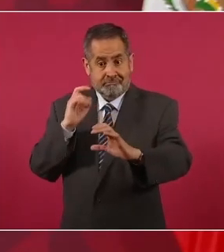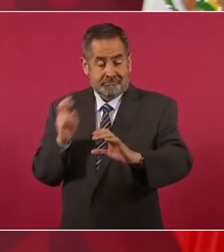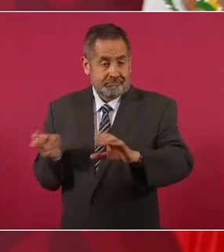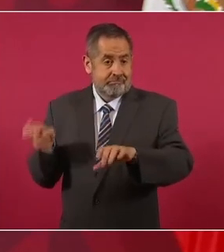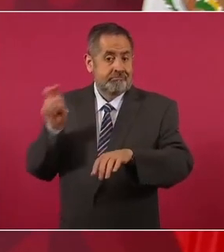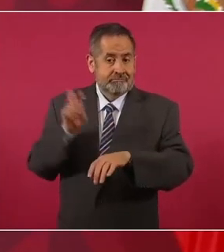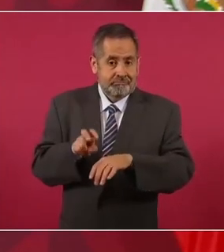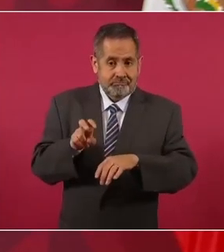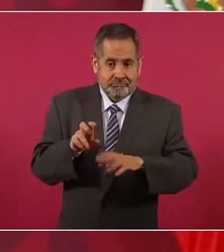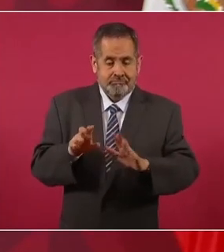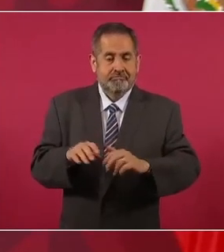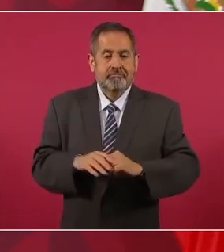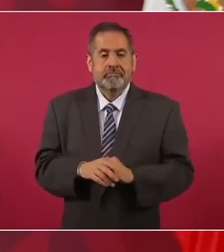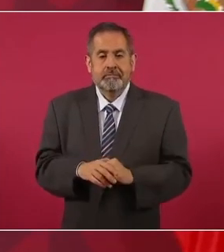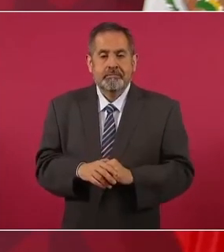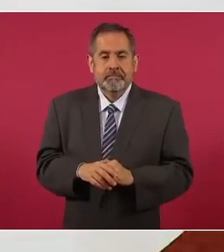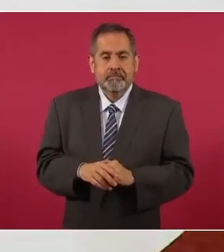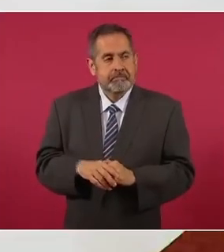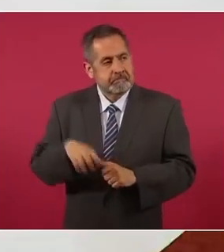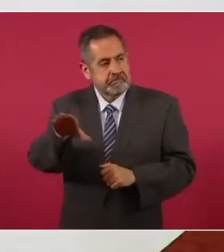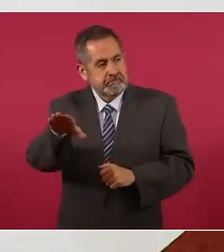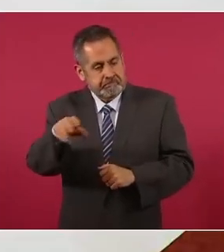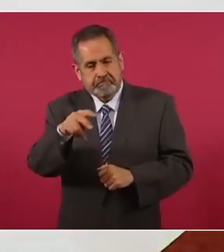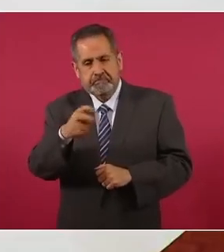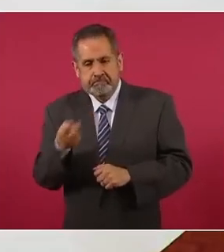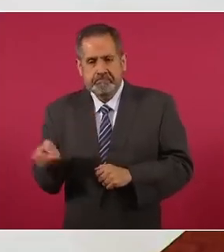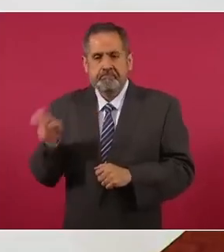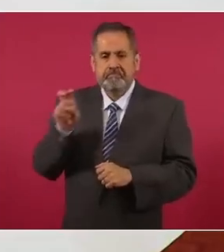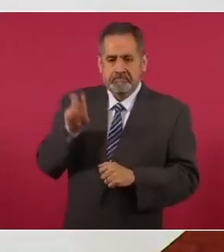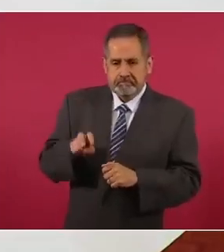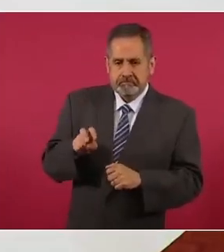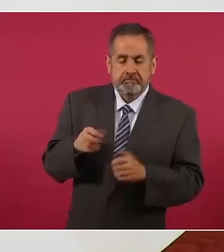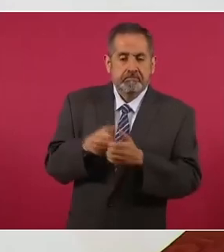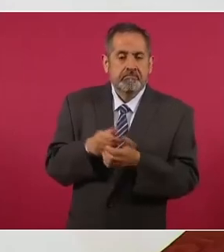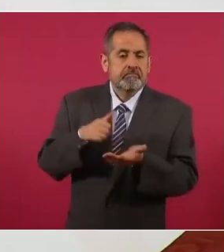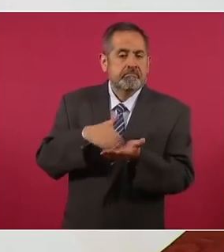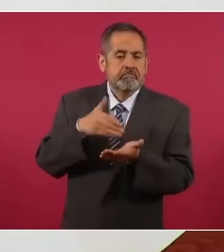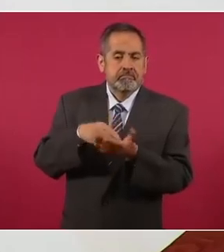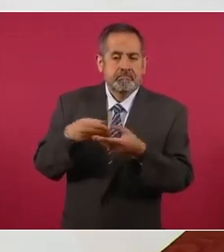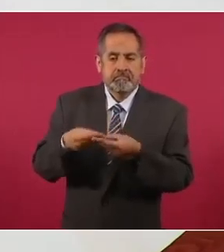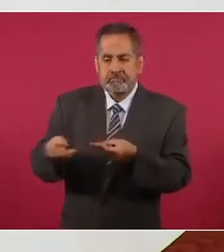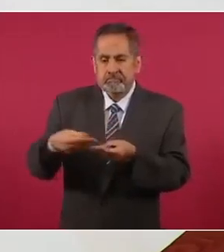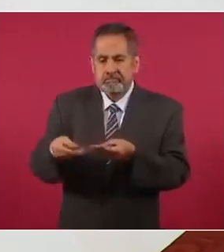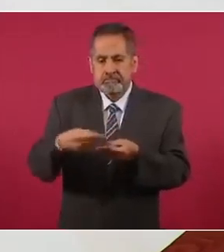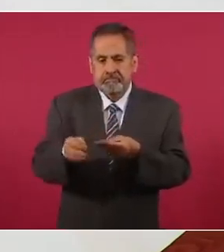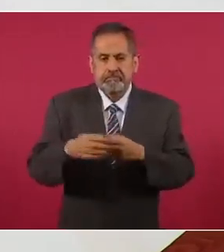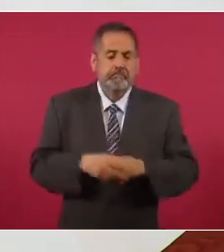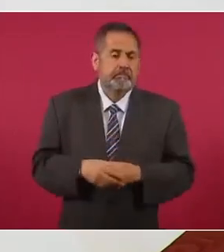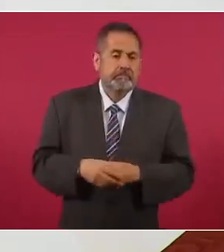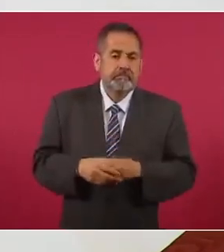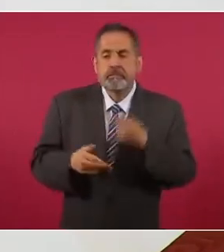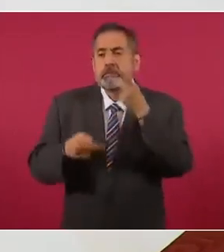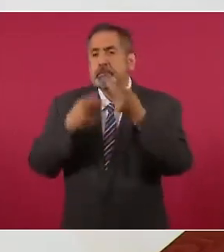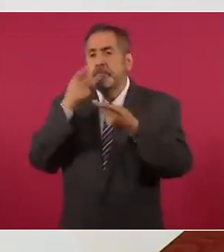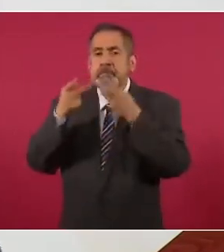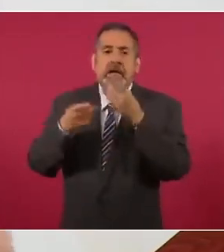en la parada con unos volantes. Entonces, hablaba yo